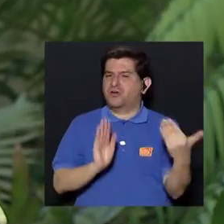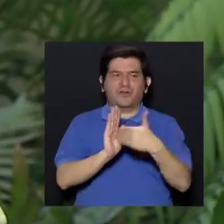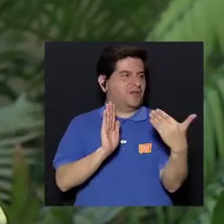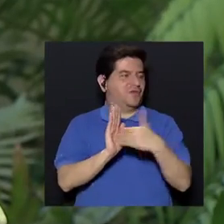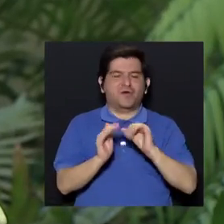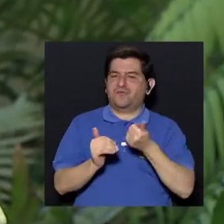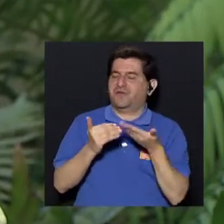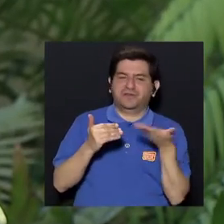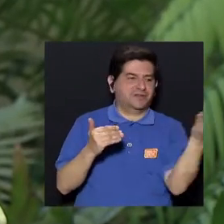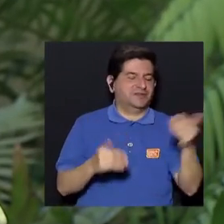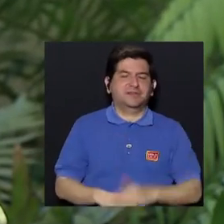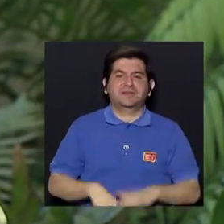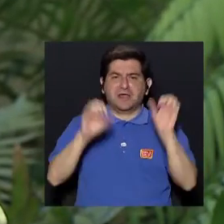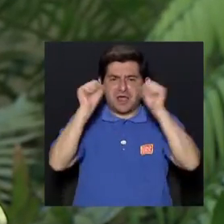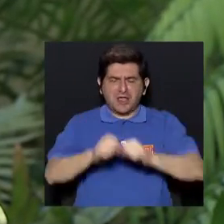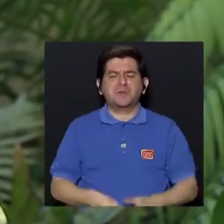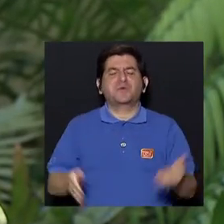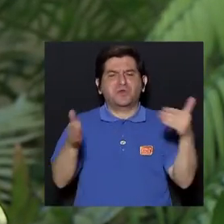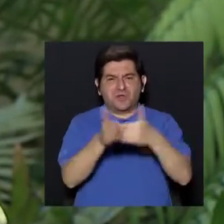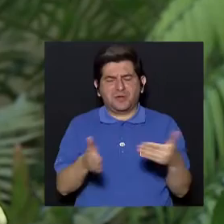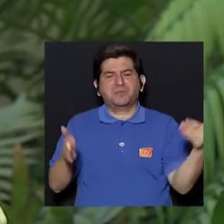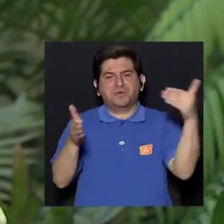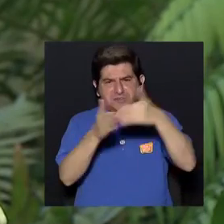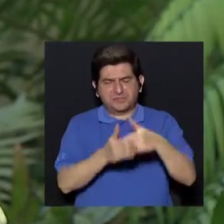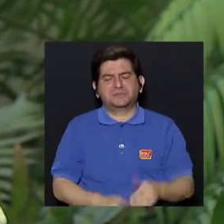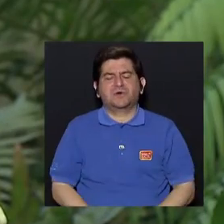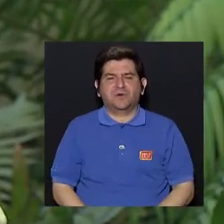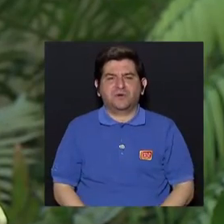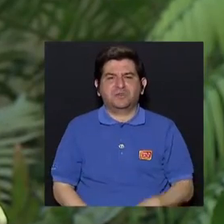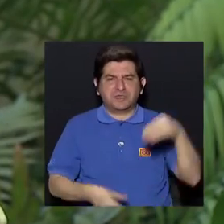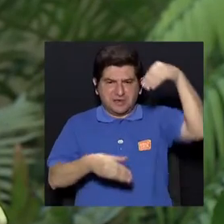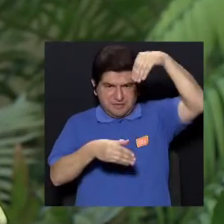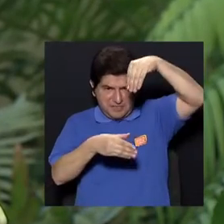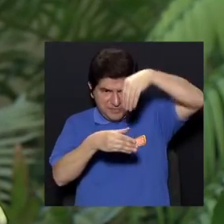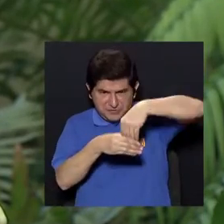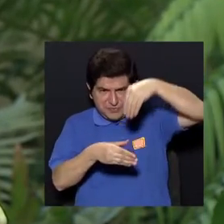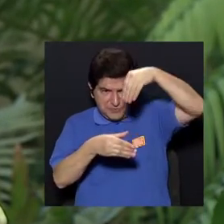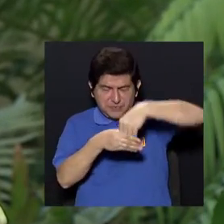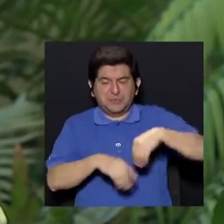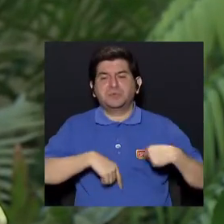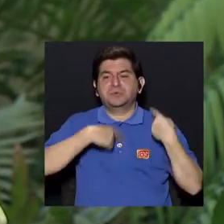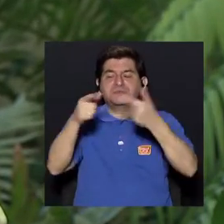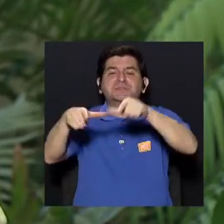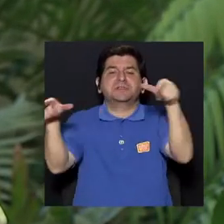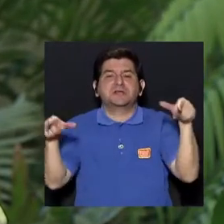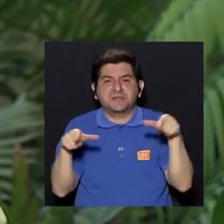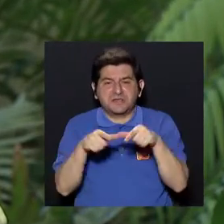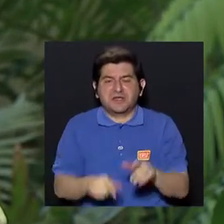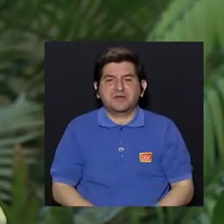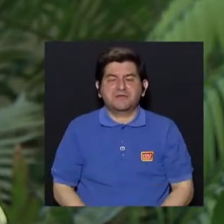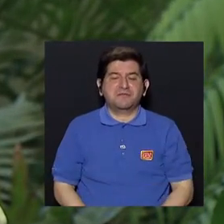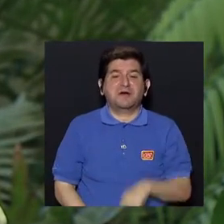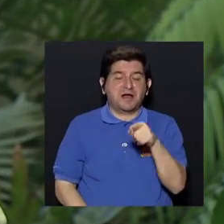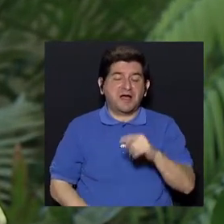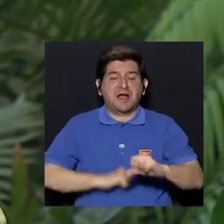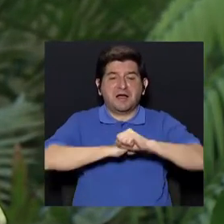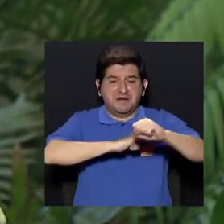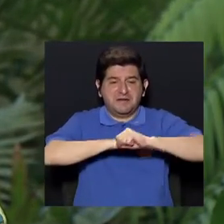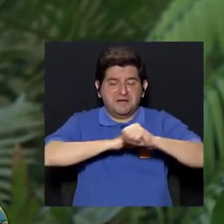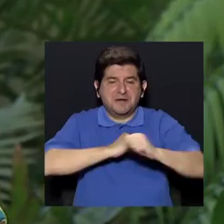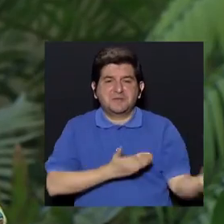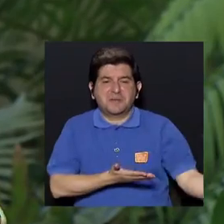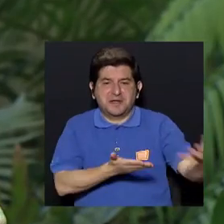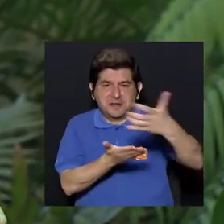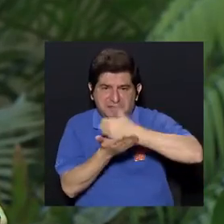nos va a dañar mayor cosa y demás y la podemos ir rellenando. Una vez que esté rellena, se puede llevar a un sitio de nuevo donde hacen las campañas y demás